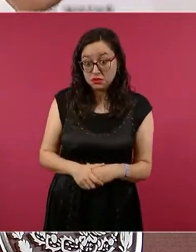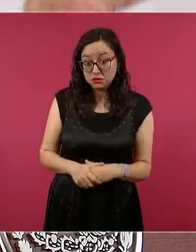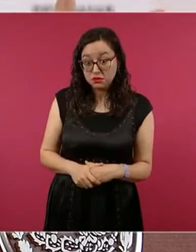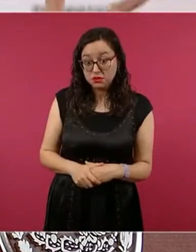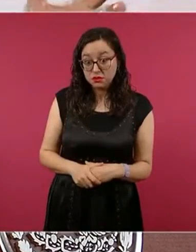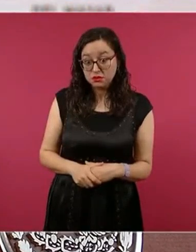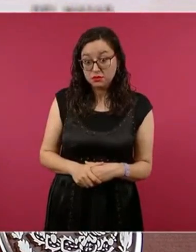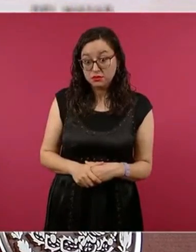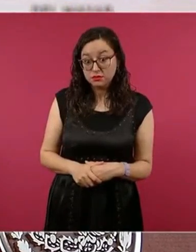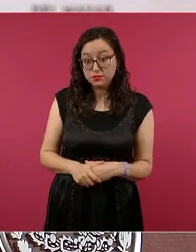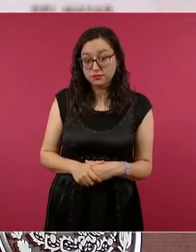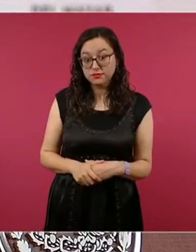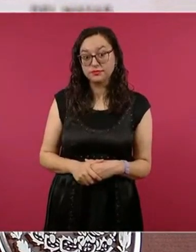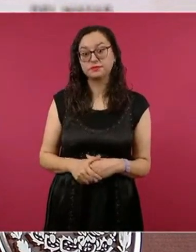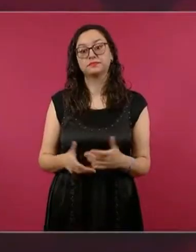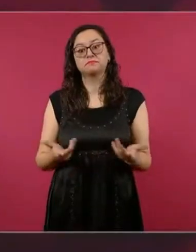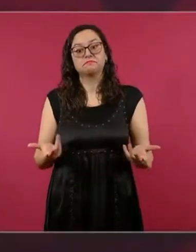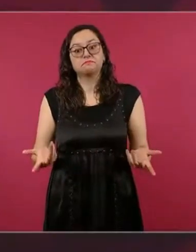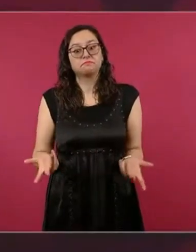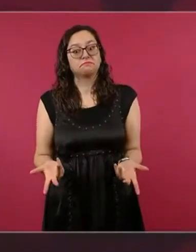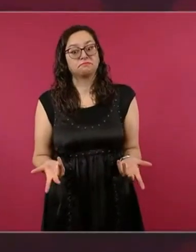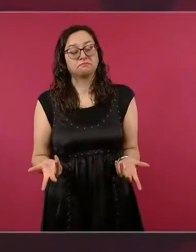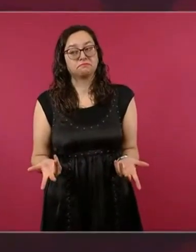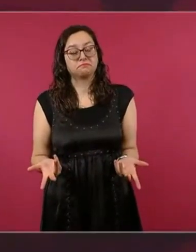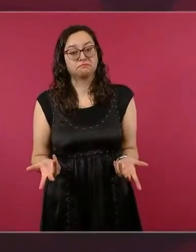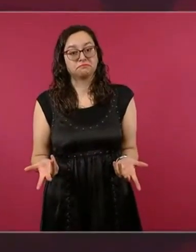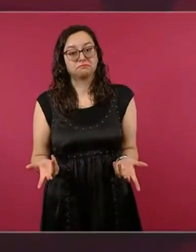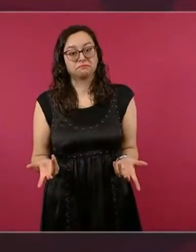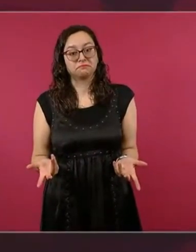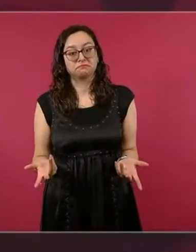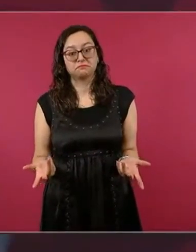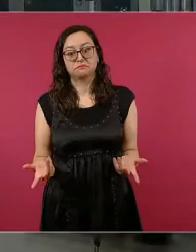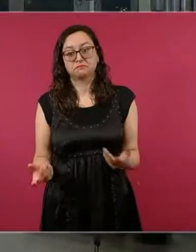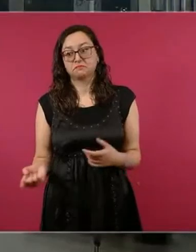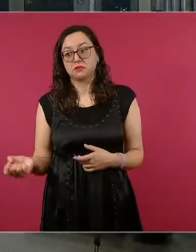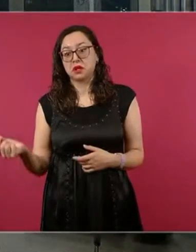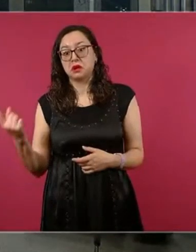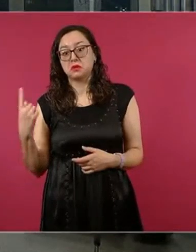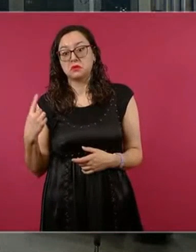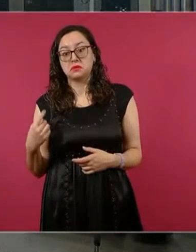lo saben? Y está el PREP,